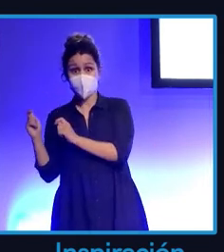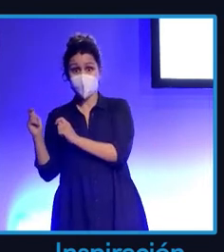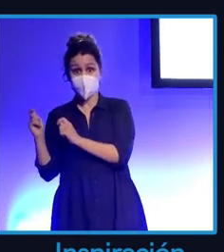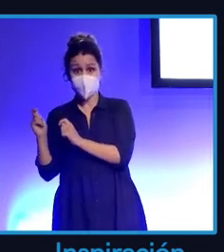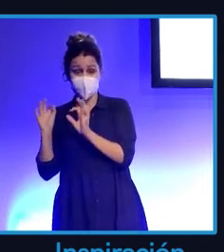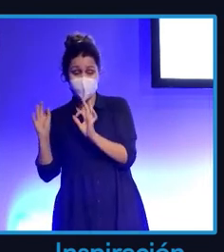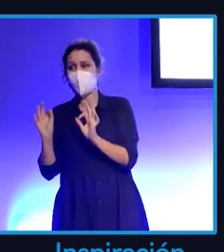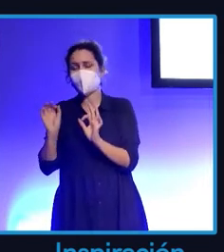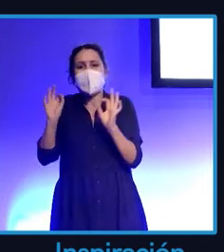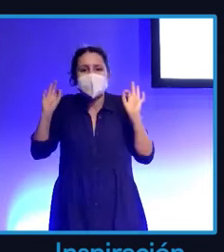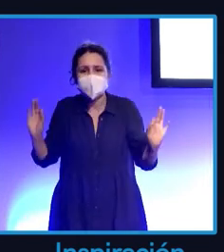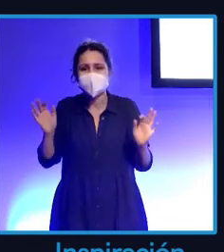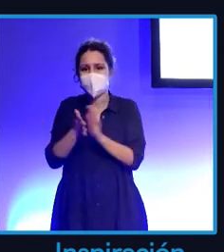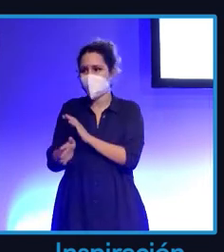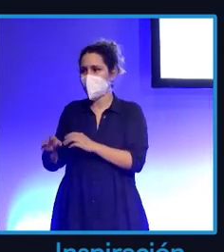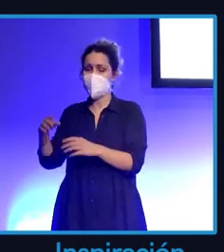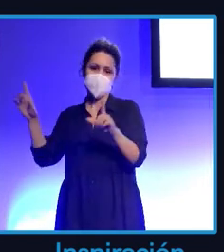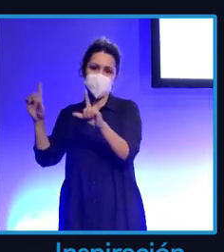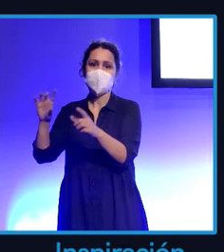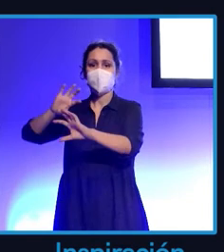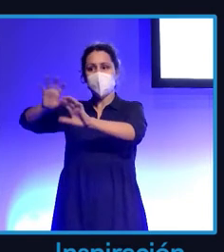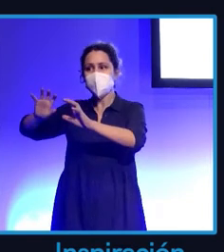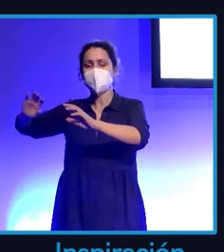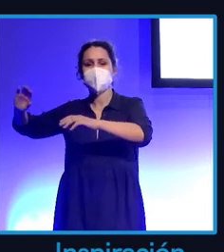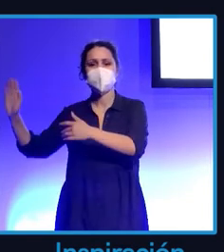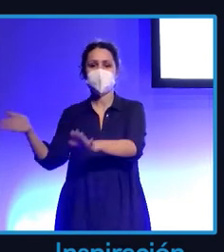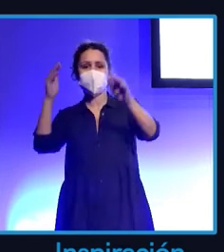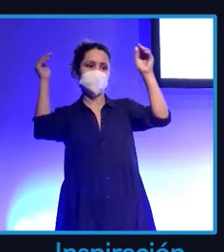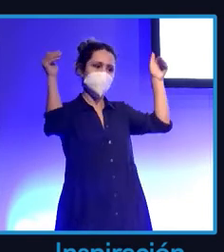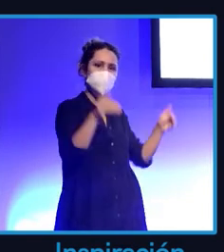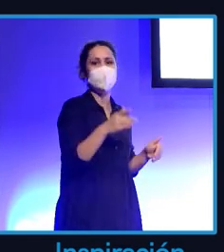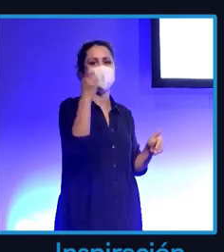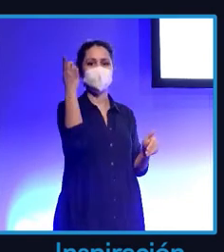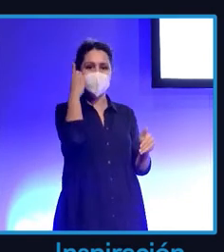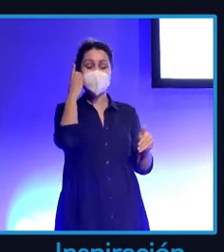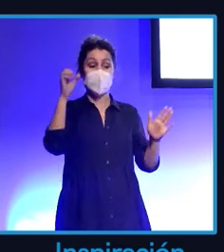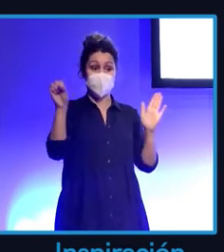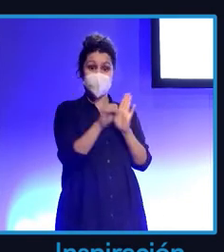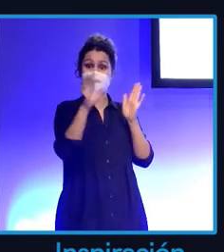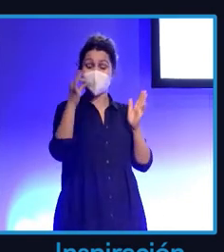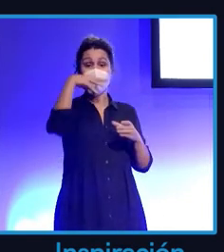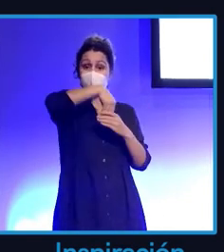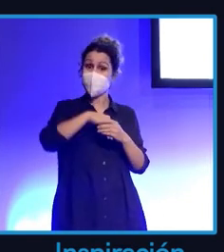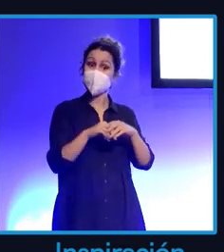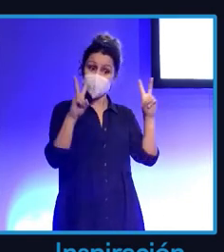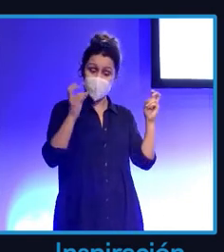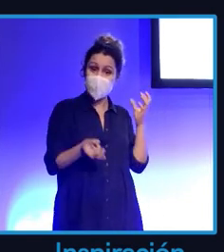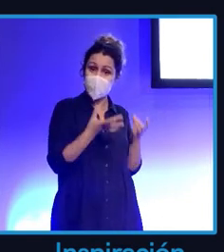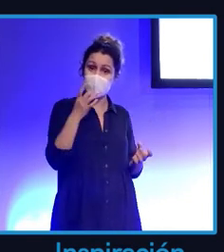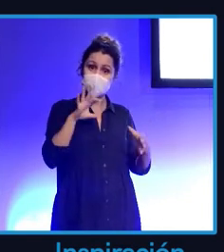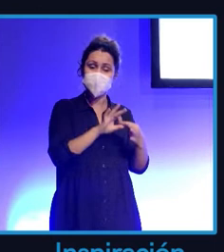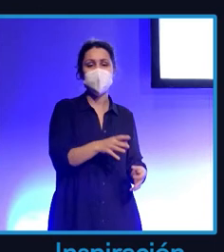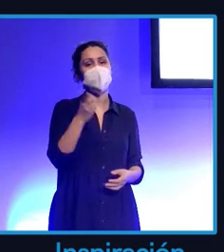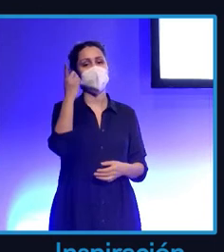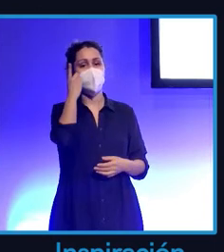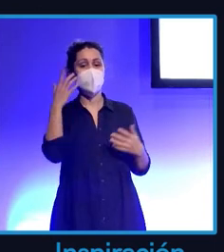realidad. Es la realidad indiscutible de que ahora todos estamos en el móvil y que las marcas tienen que estar en el móvil. Por muy contrarias que